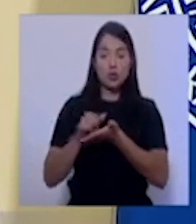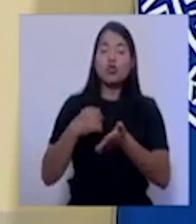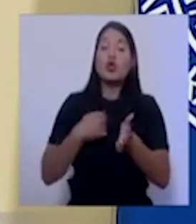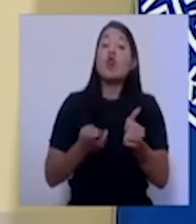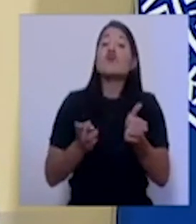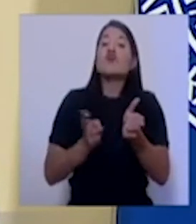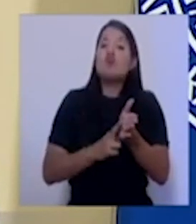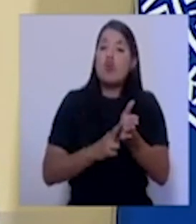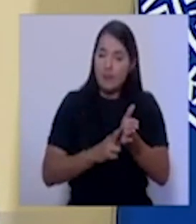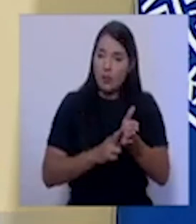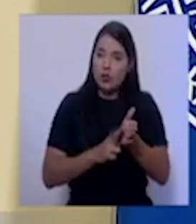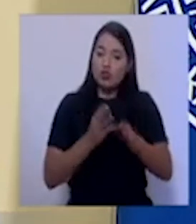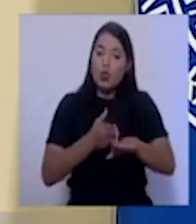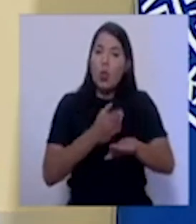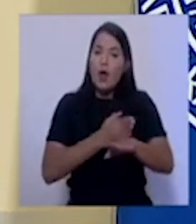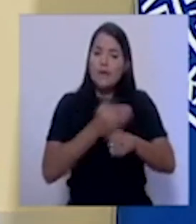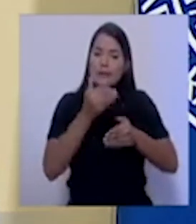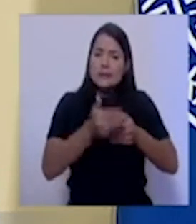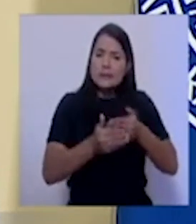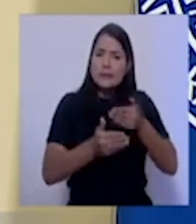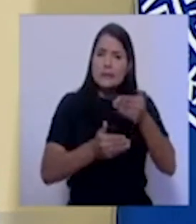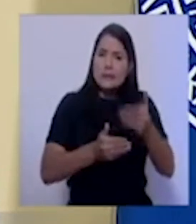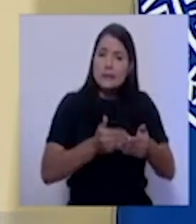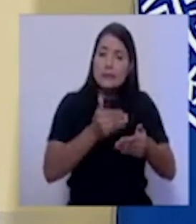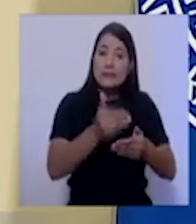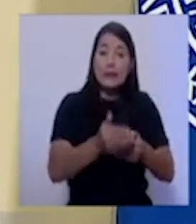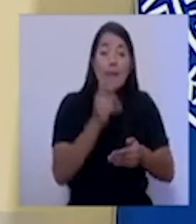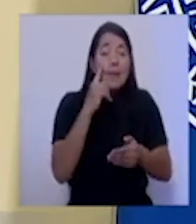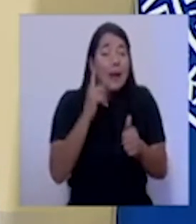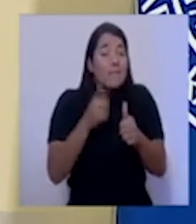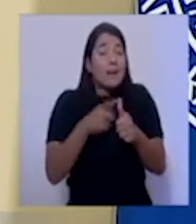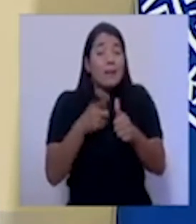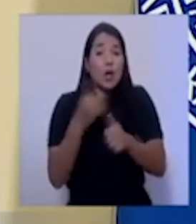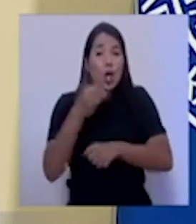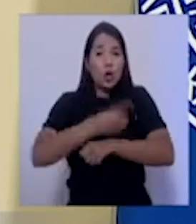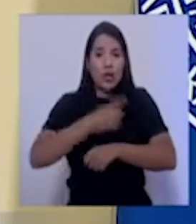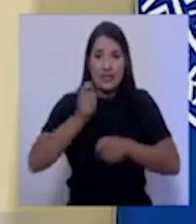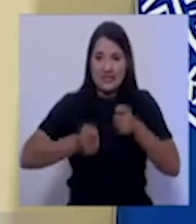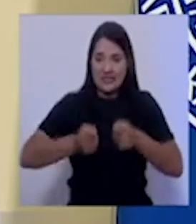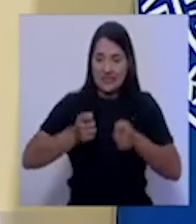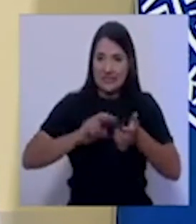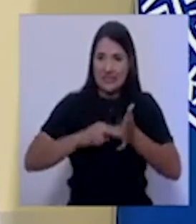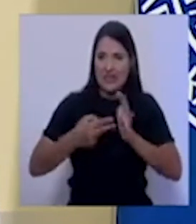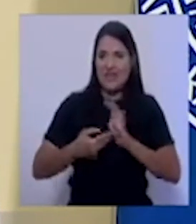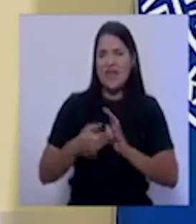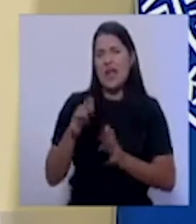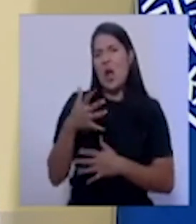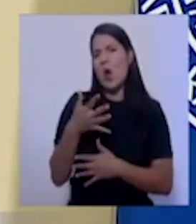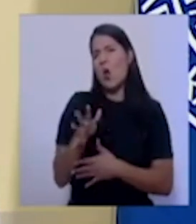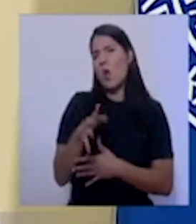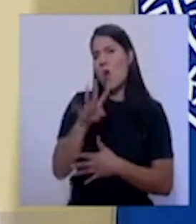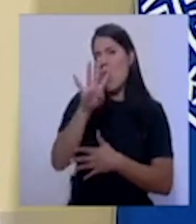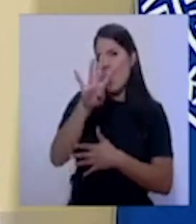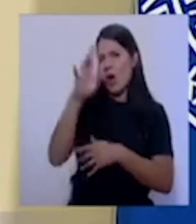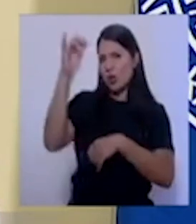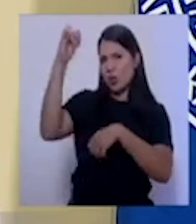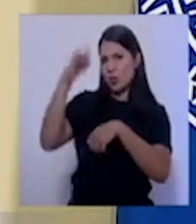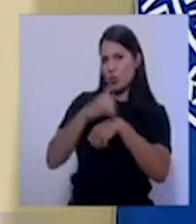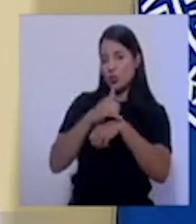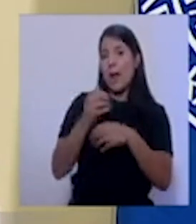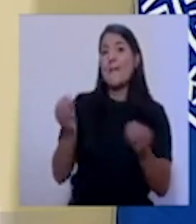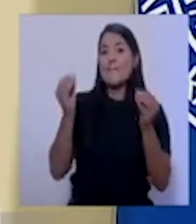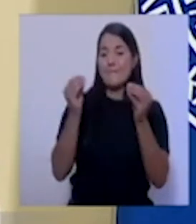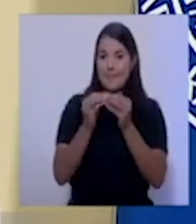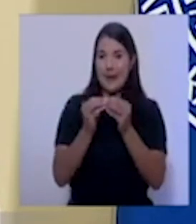términos prácticos para los primeros días de septiembre. Esto significaría aproximadamente unos cuatro vuelos adicionales